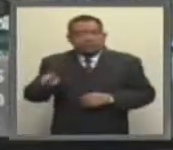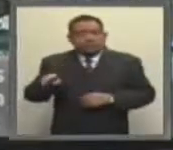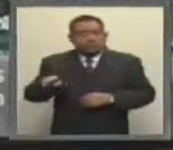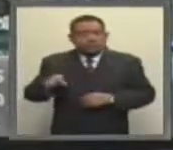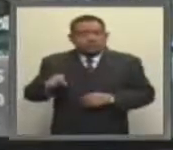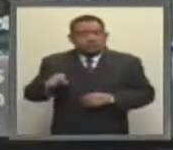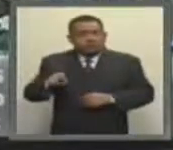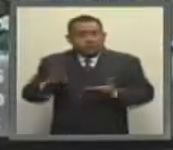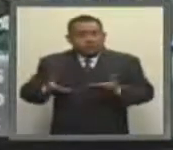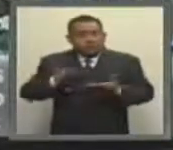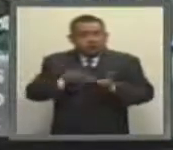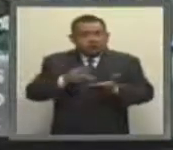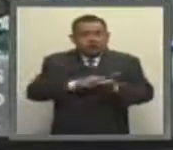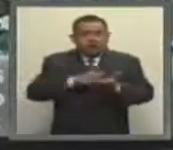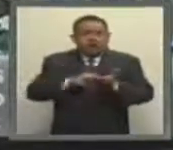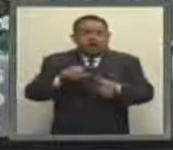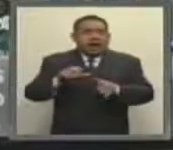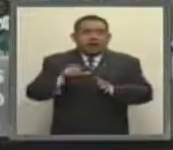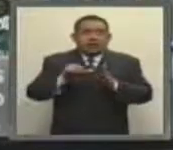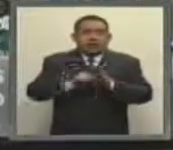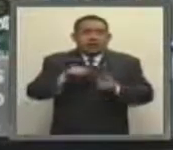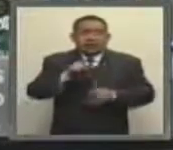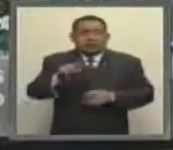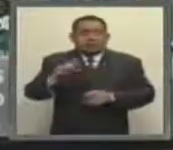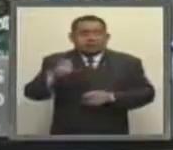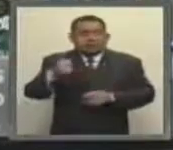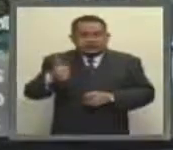propuesta de modificación al artículo 106,